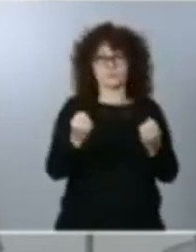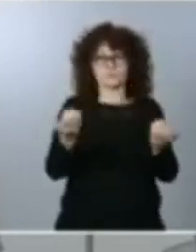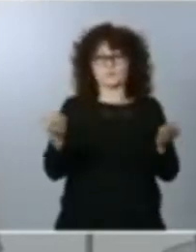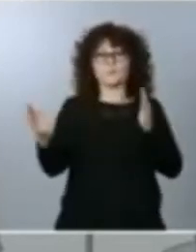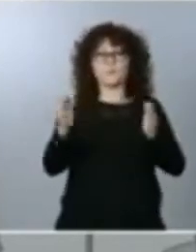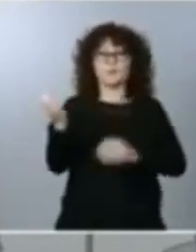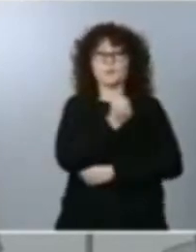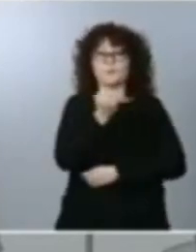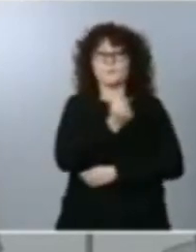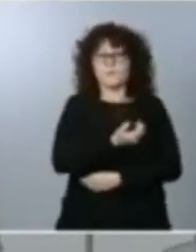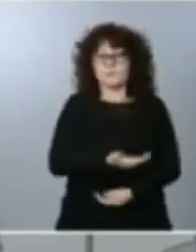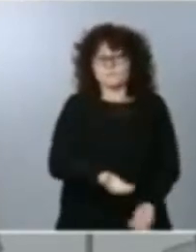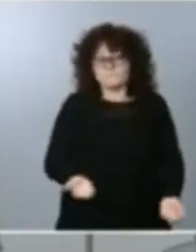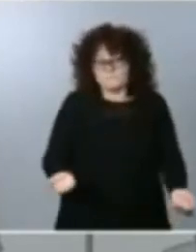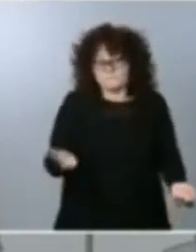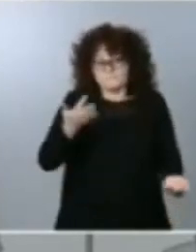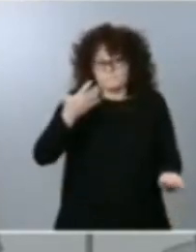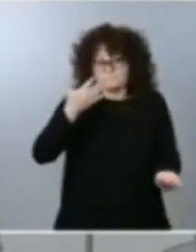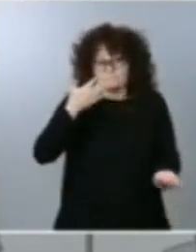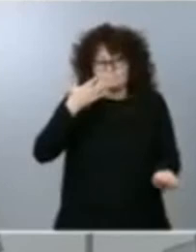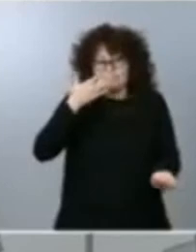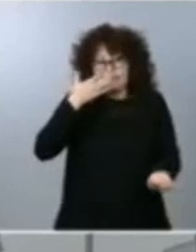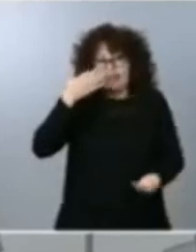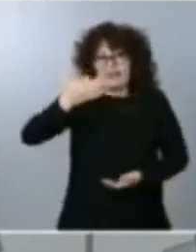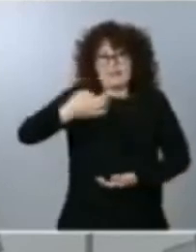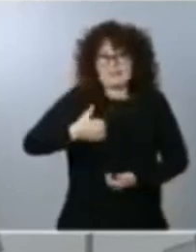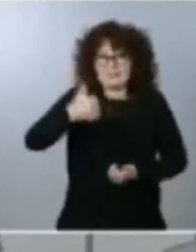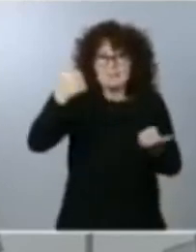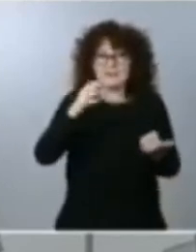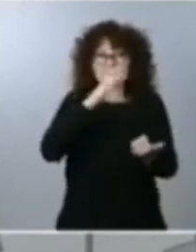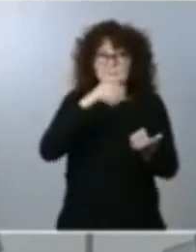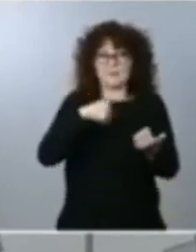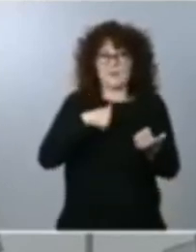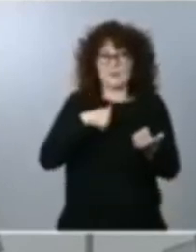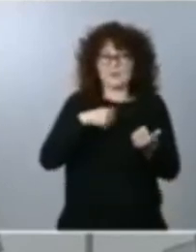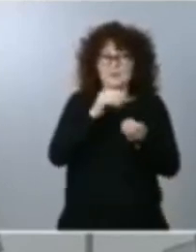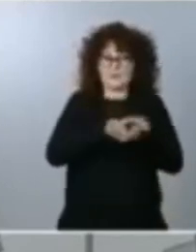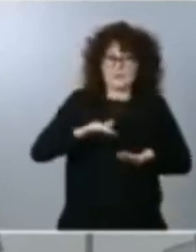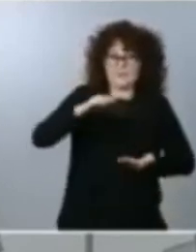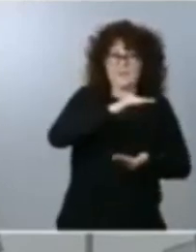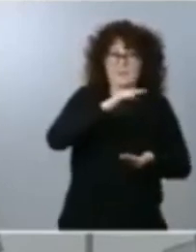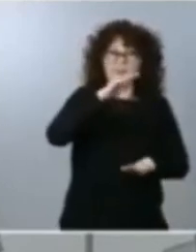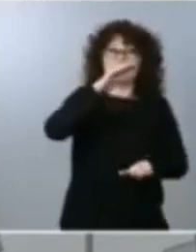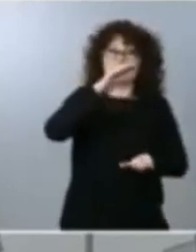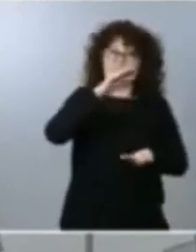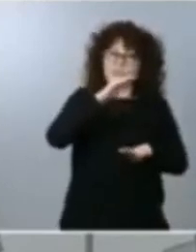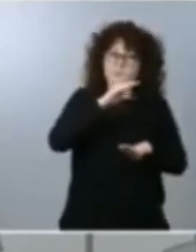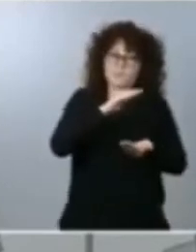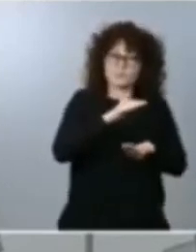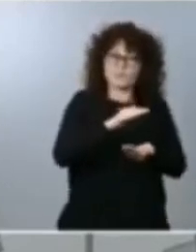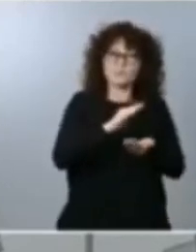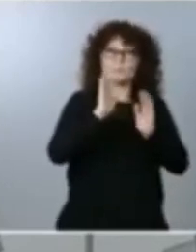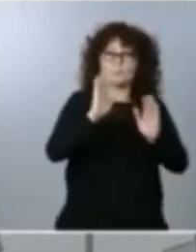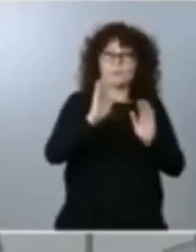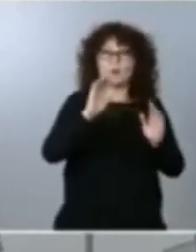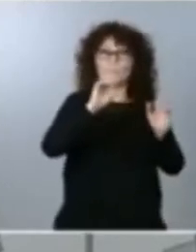riesgo mayor porque bueno pues la incidencia acumulada está bajando va a aumentar la movilidad y lo que vamos a pedir al conjunto de ciudadanos es que seamos